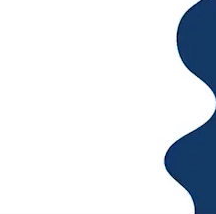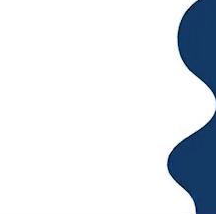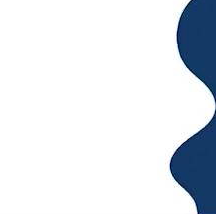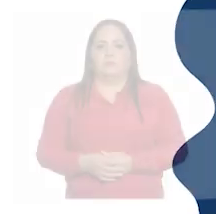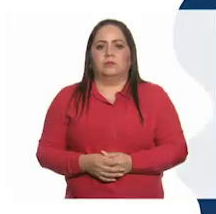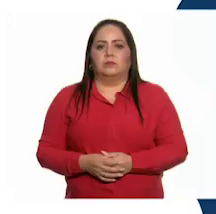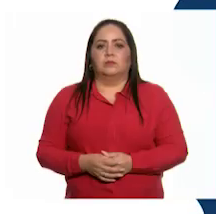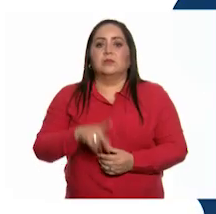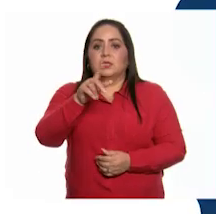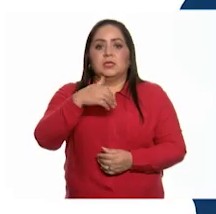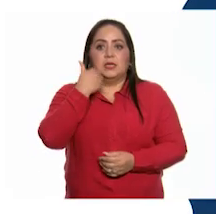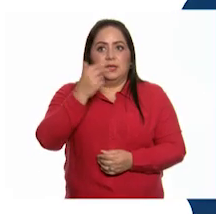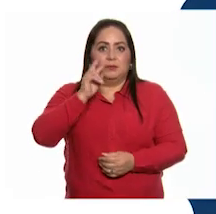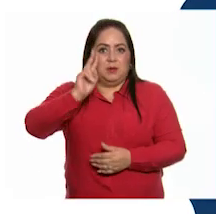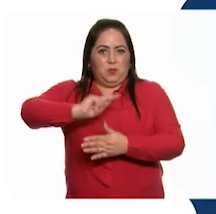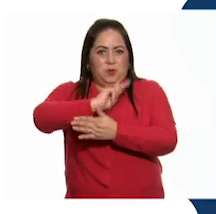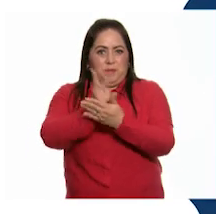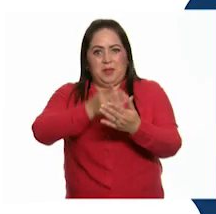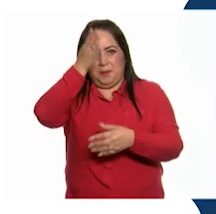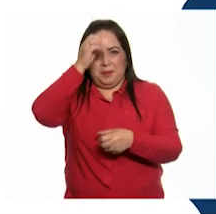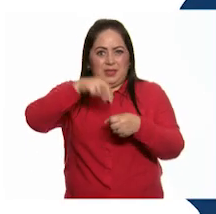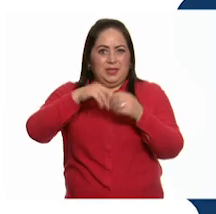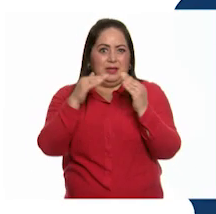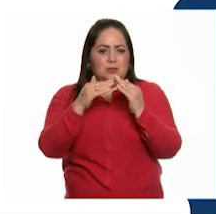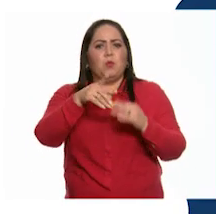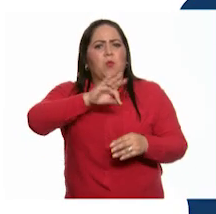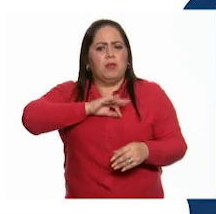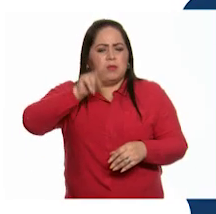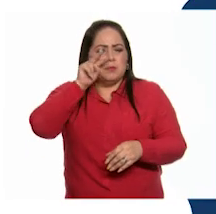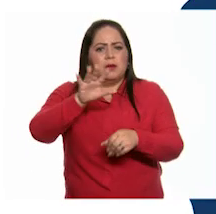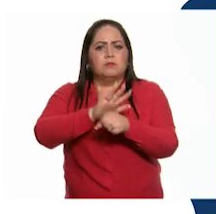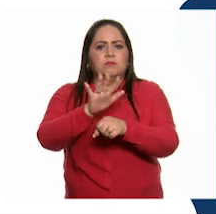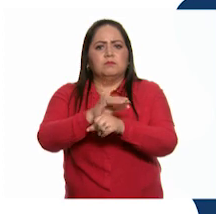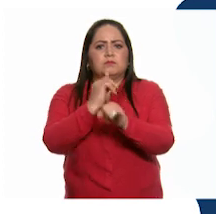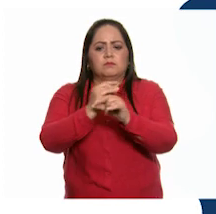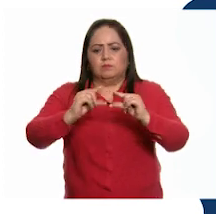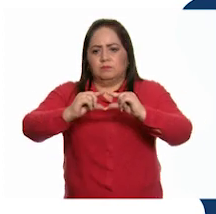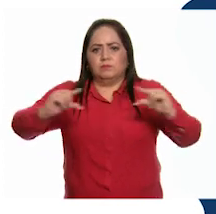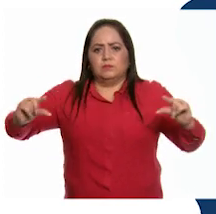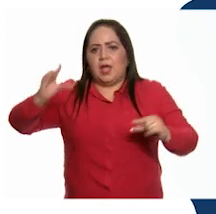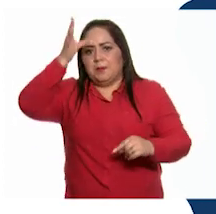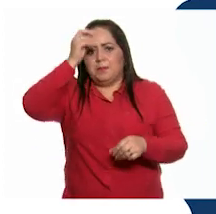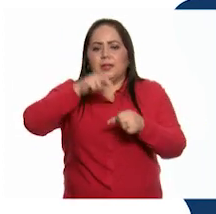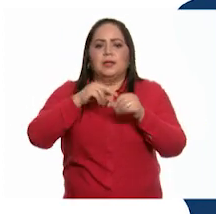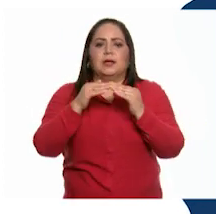Si quieres volver a ver los programas de Aprende en Casa, los puedes encontrar en la siguiente liga.